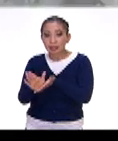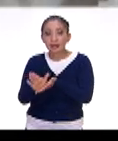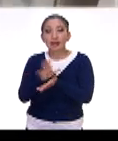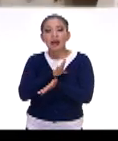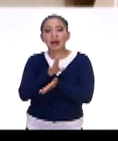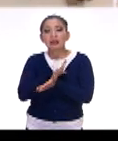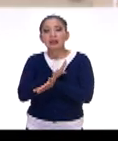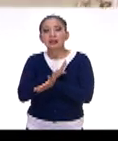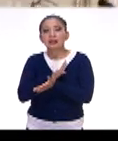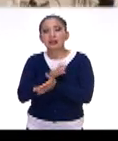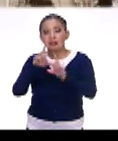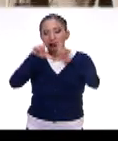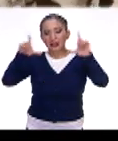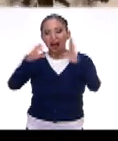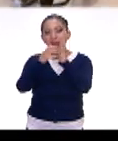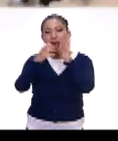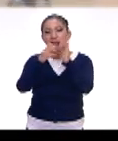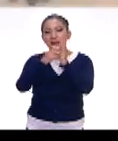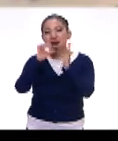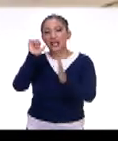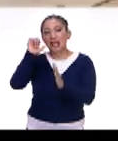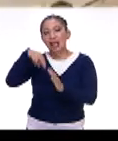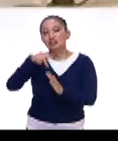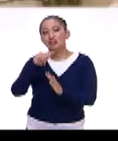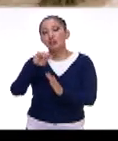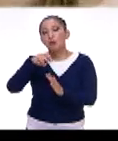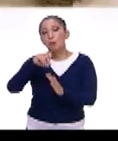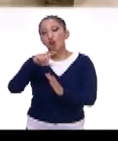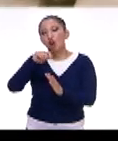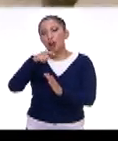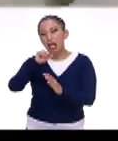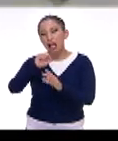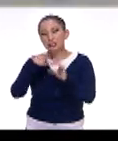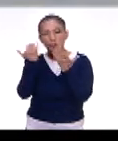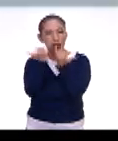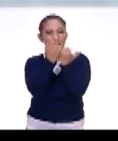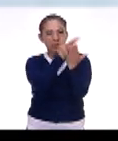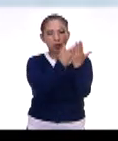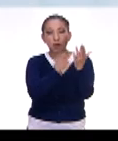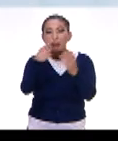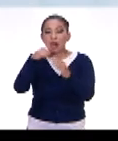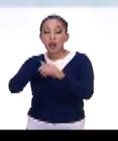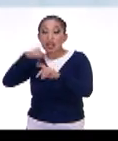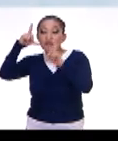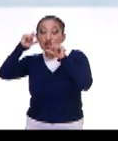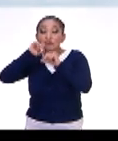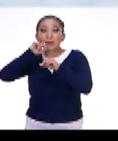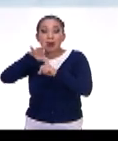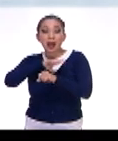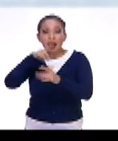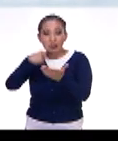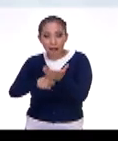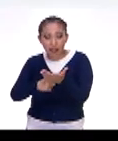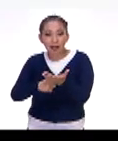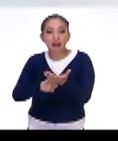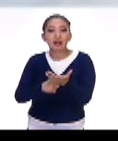vamos a ver cajas entomológicas, que es casi lo mismo que una ilustración, y fotografías de